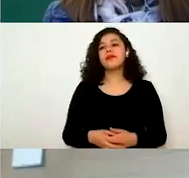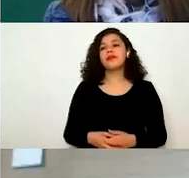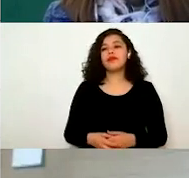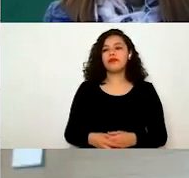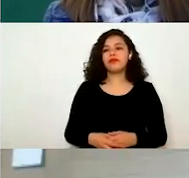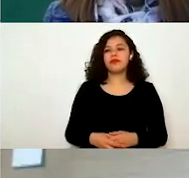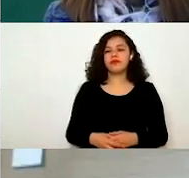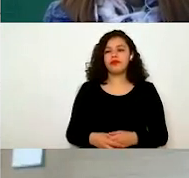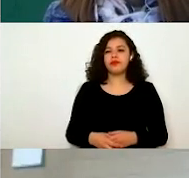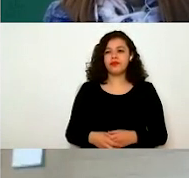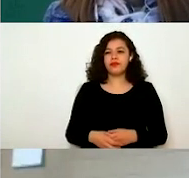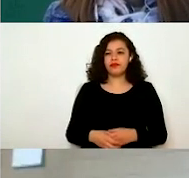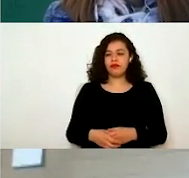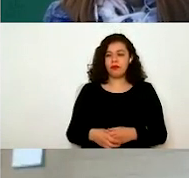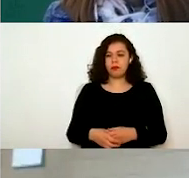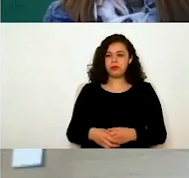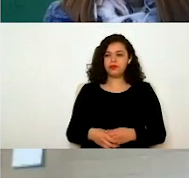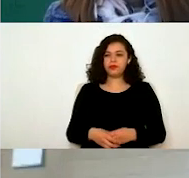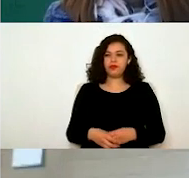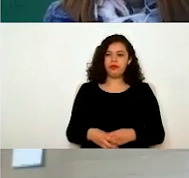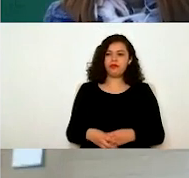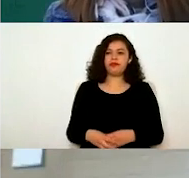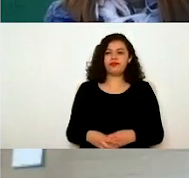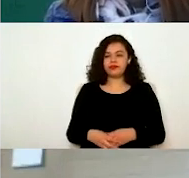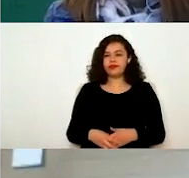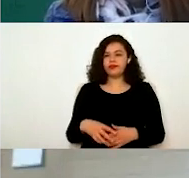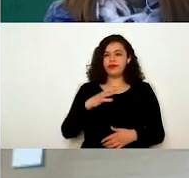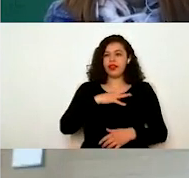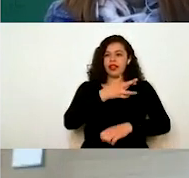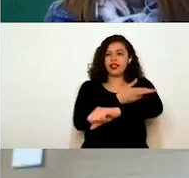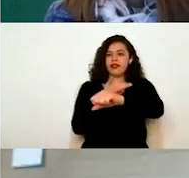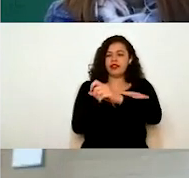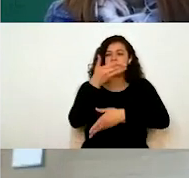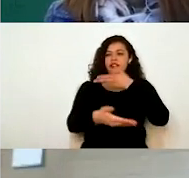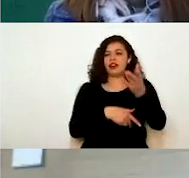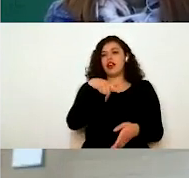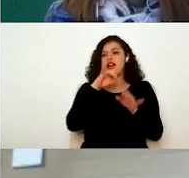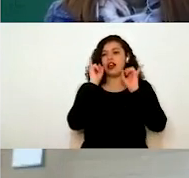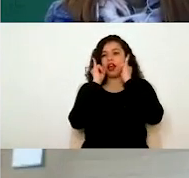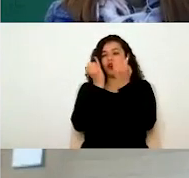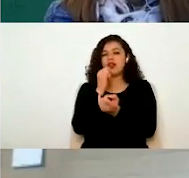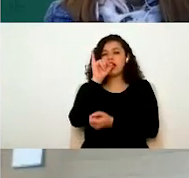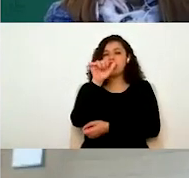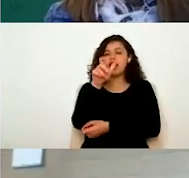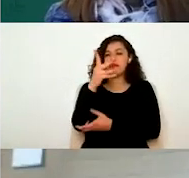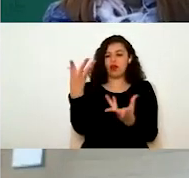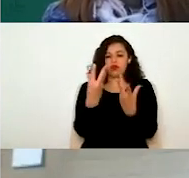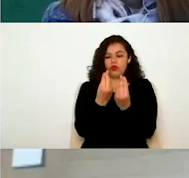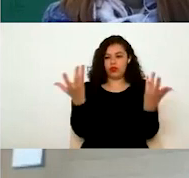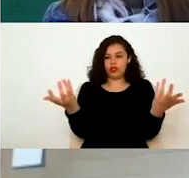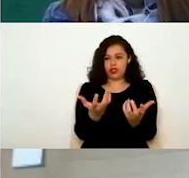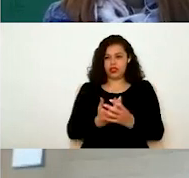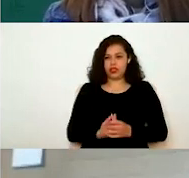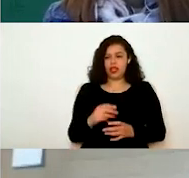Aquí ustedes van a encontrar trámites y servicios que la junta realiza con las IAPs. Y aquí hay dos